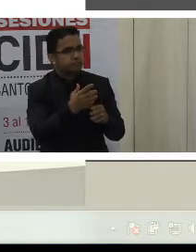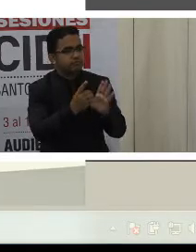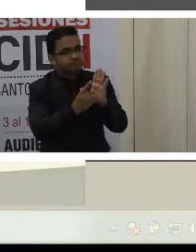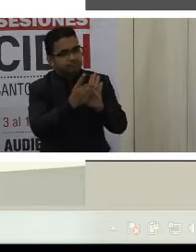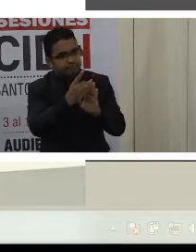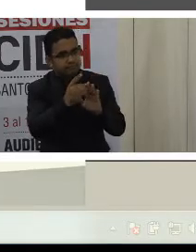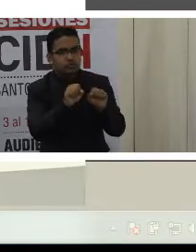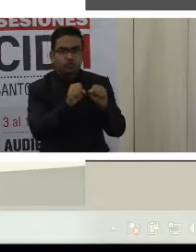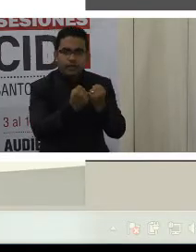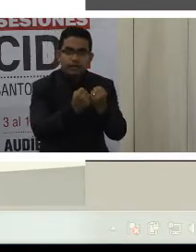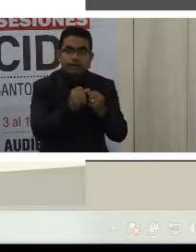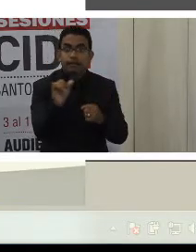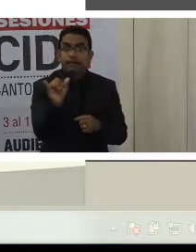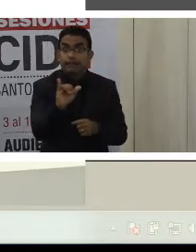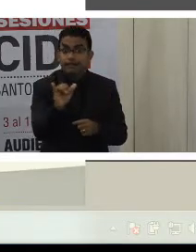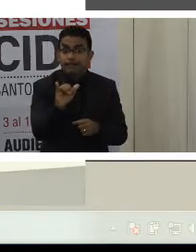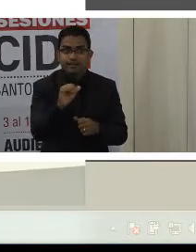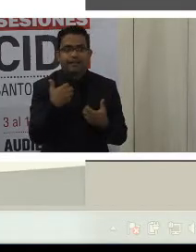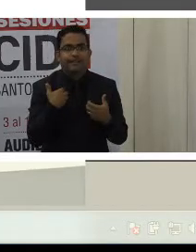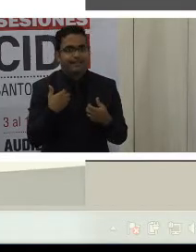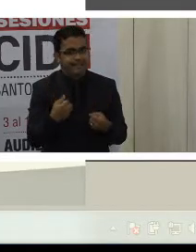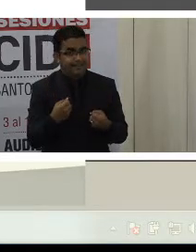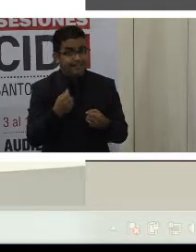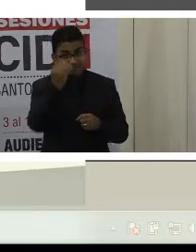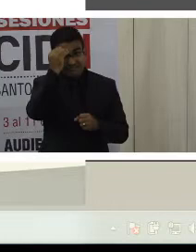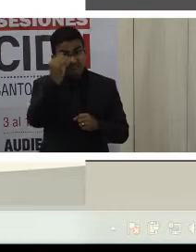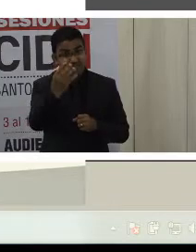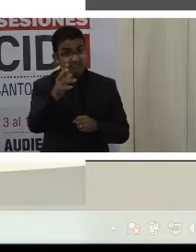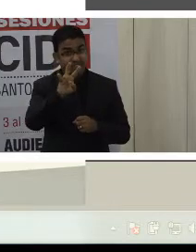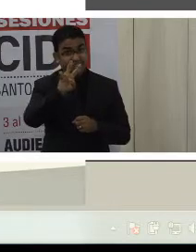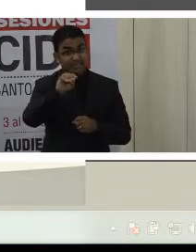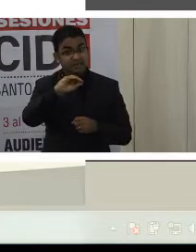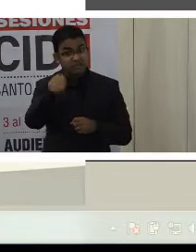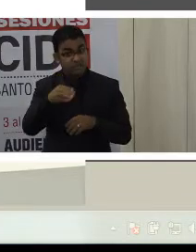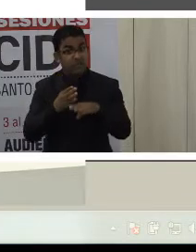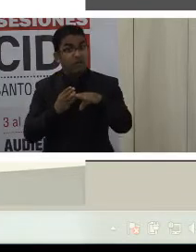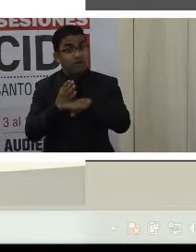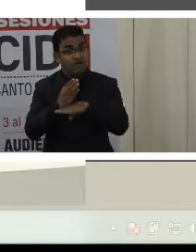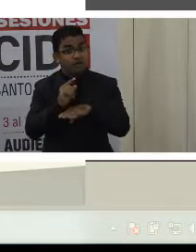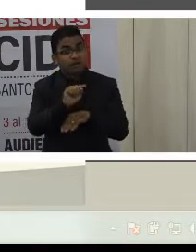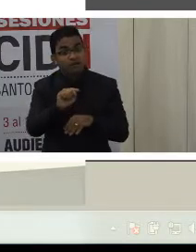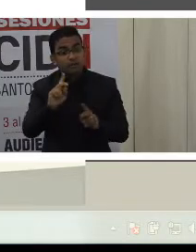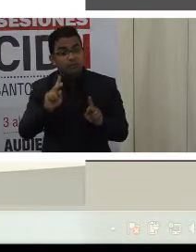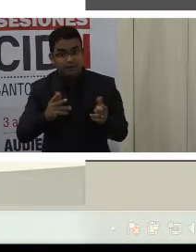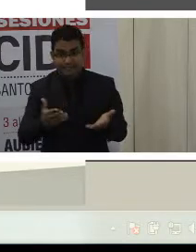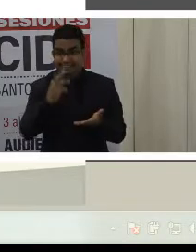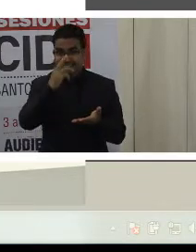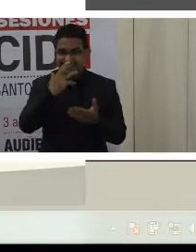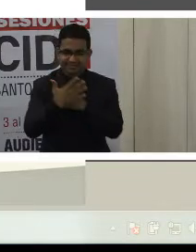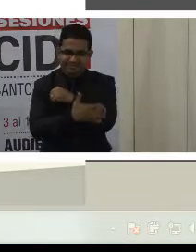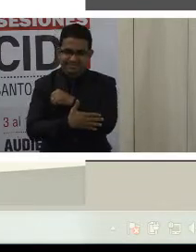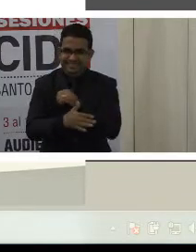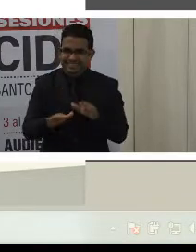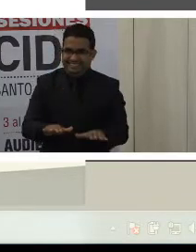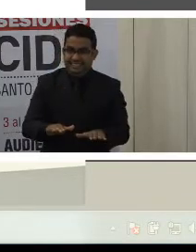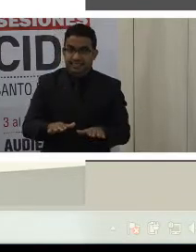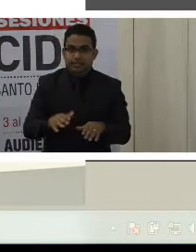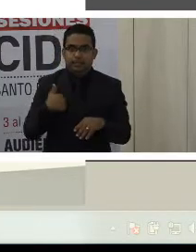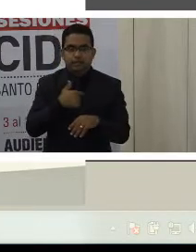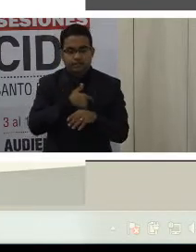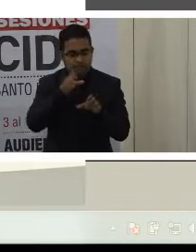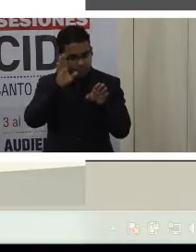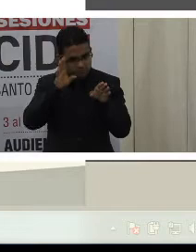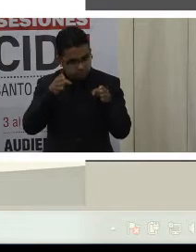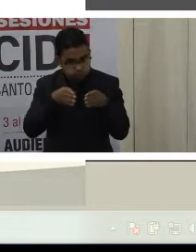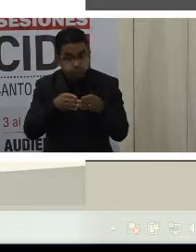podemos olvidar, siempre lo decimos, que más del 70% del presupuesto nacional de nuestro país ha estado dedicado